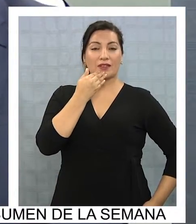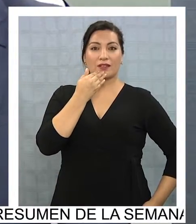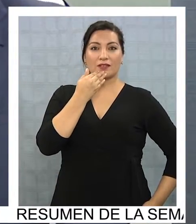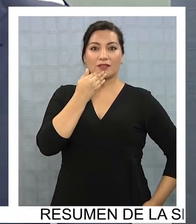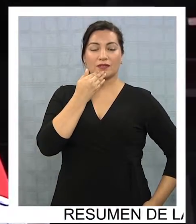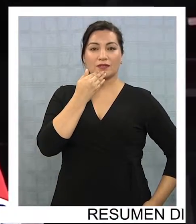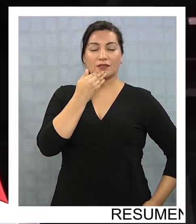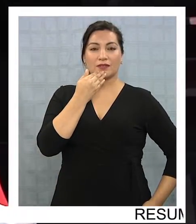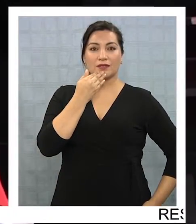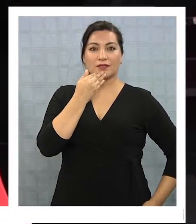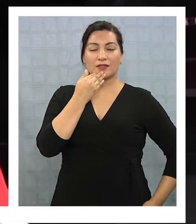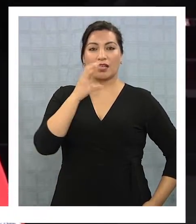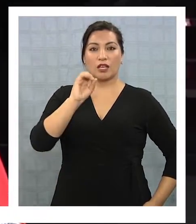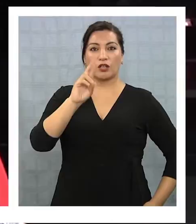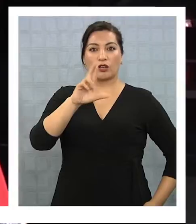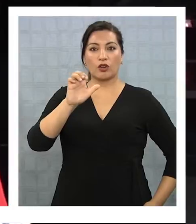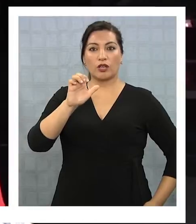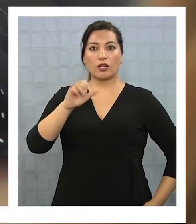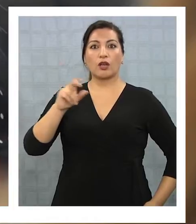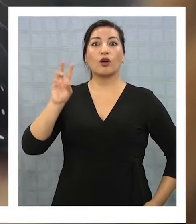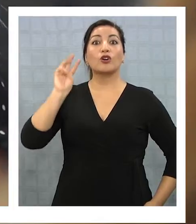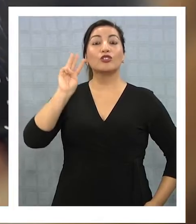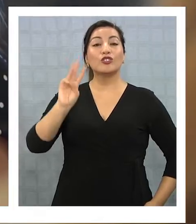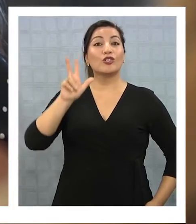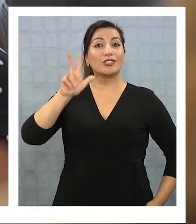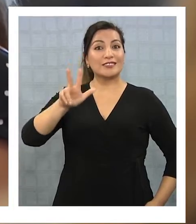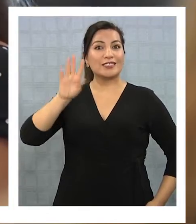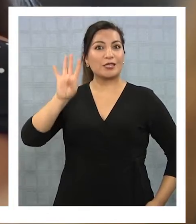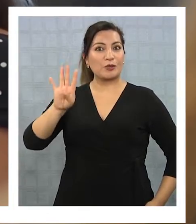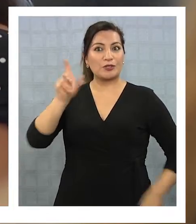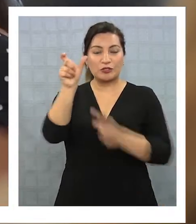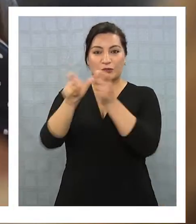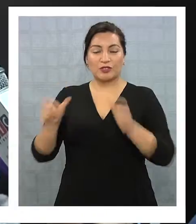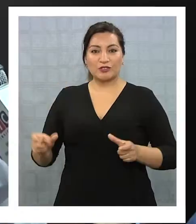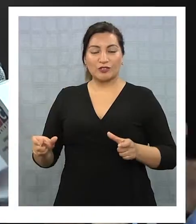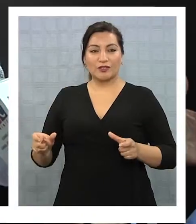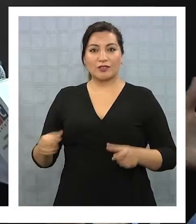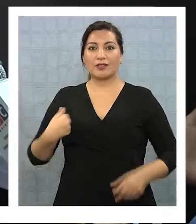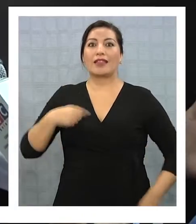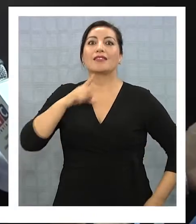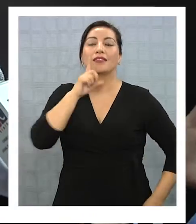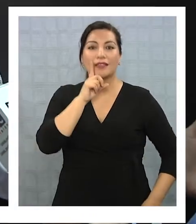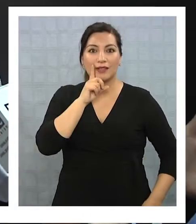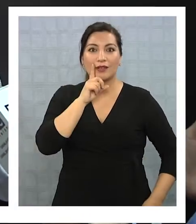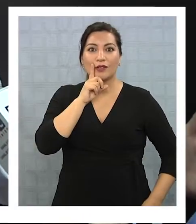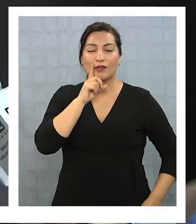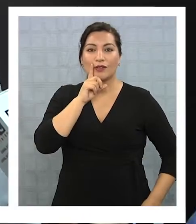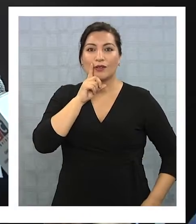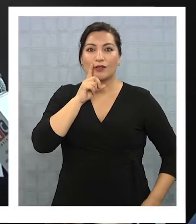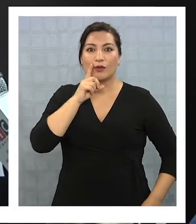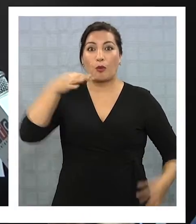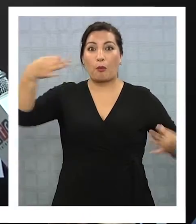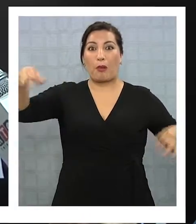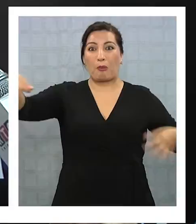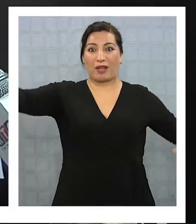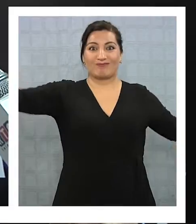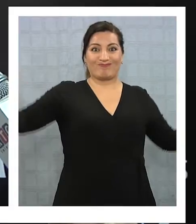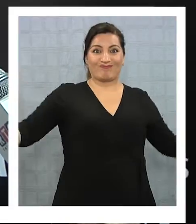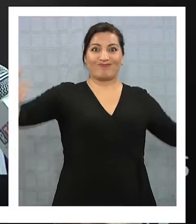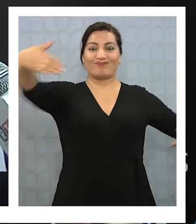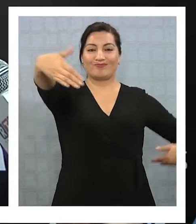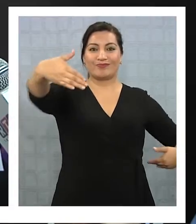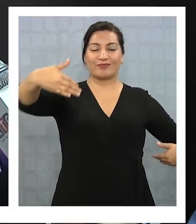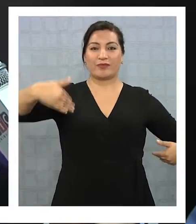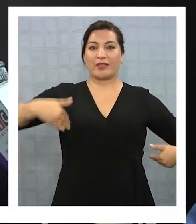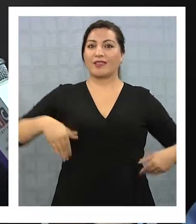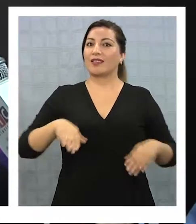consejeros regionales tenemos 84 candidatos. Así que vamos a tener un voto bastante grande respecto